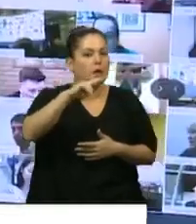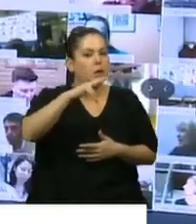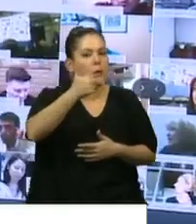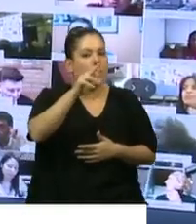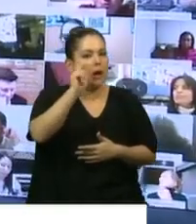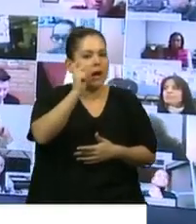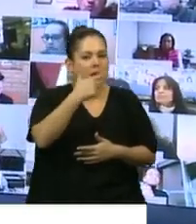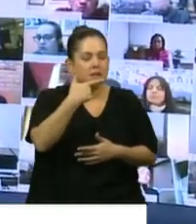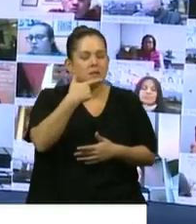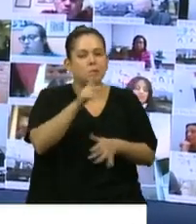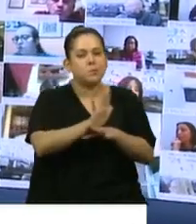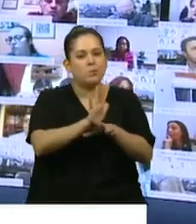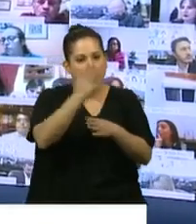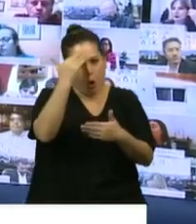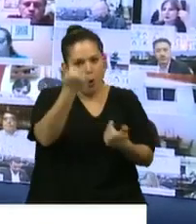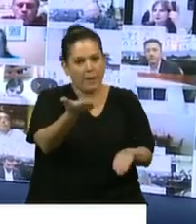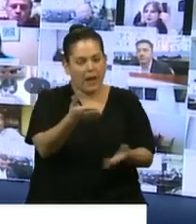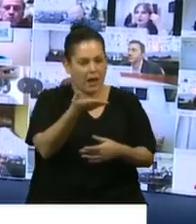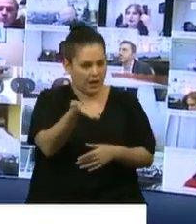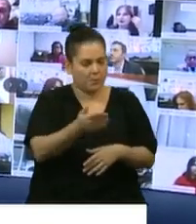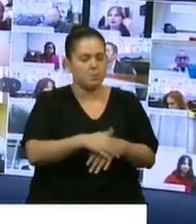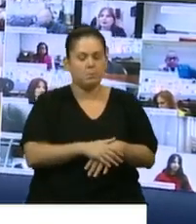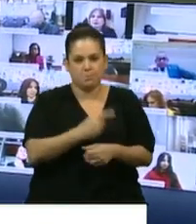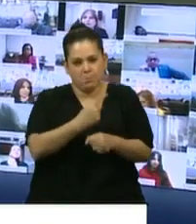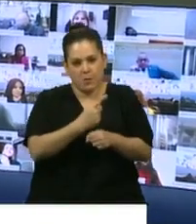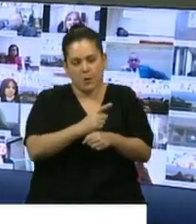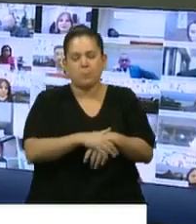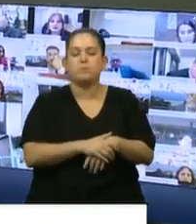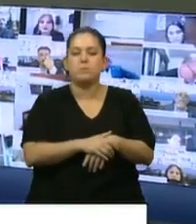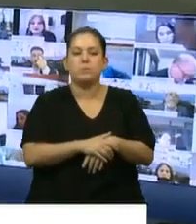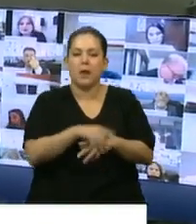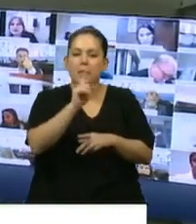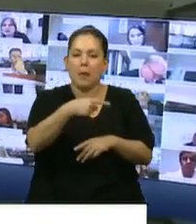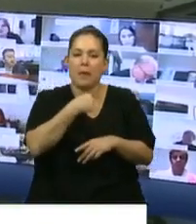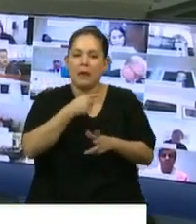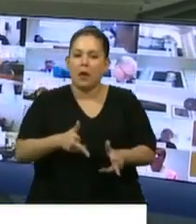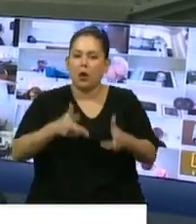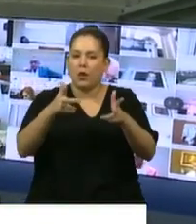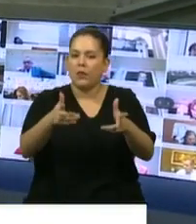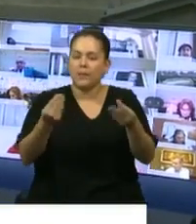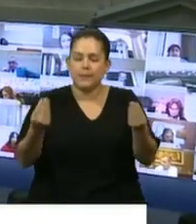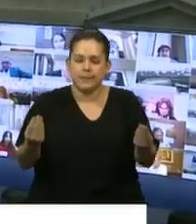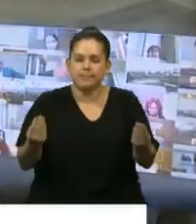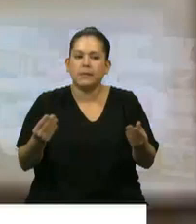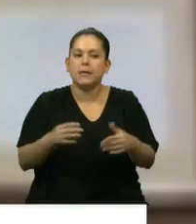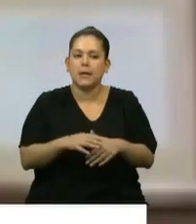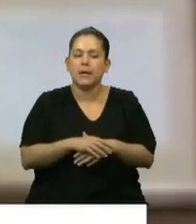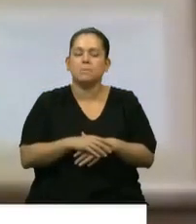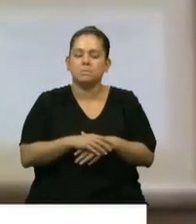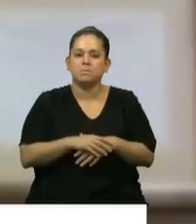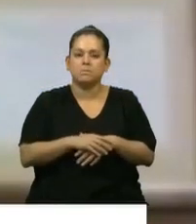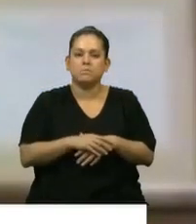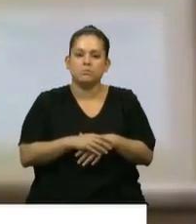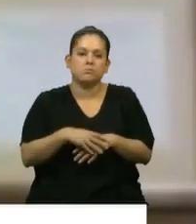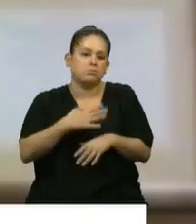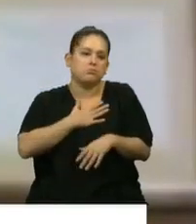un sentido homenaje. Tampoco quiero dejar de decir que es mi